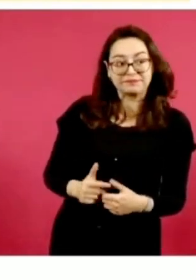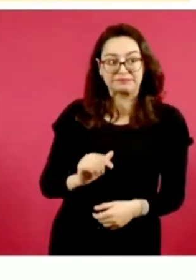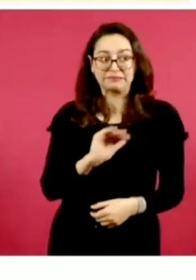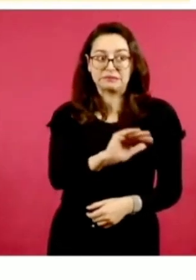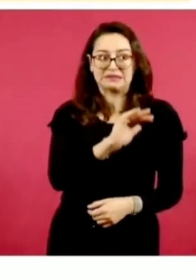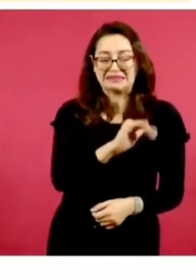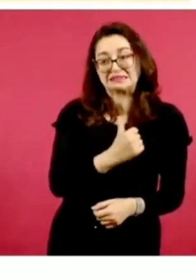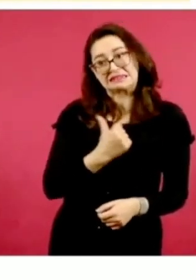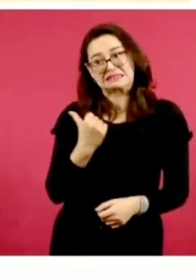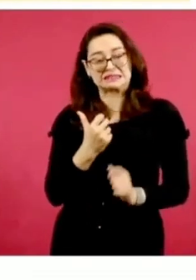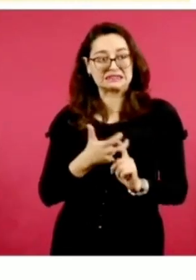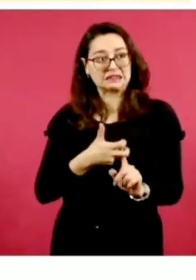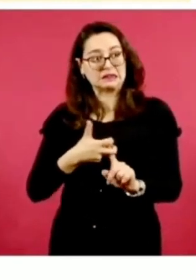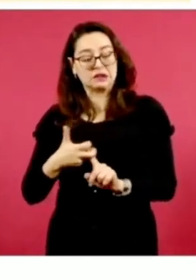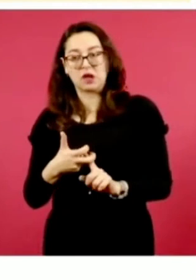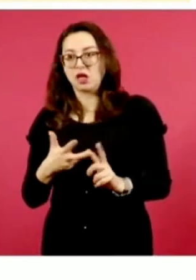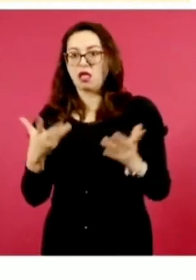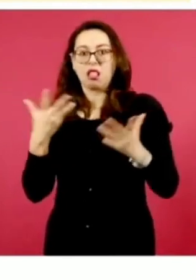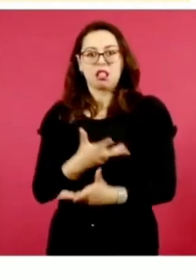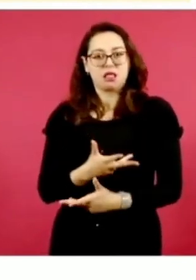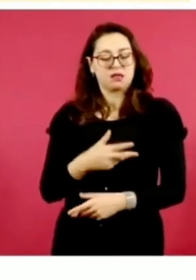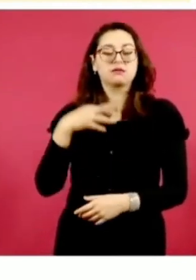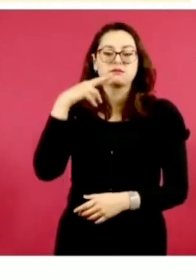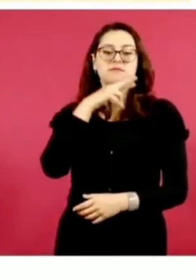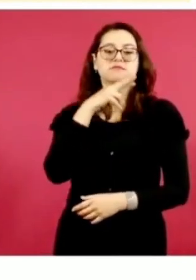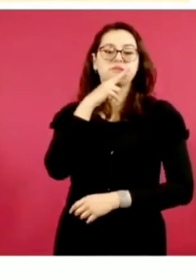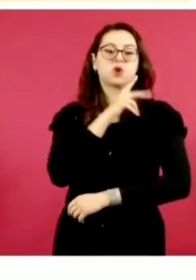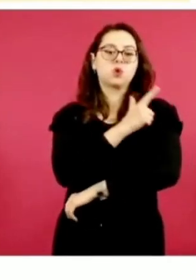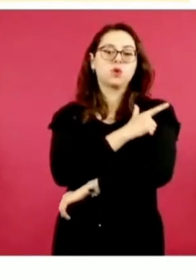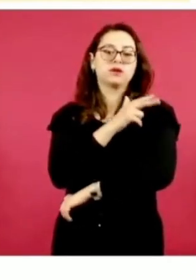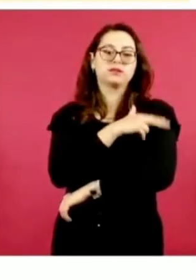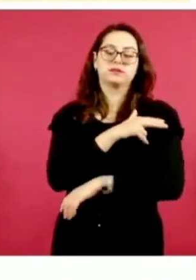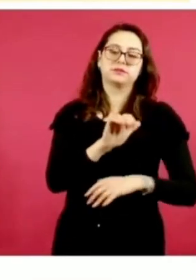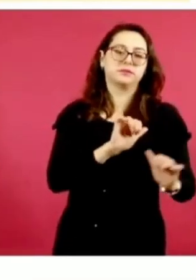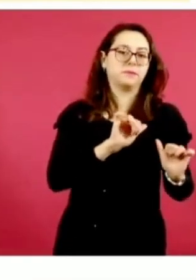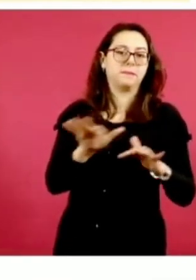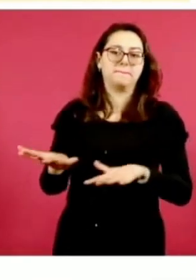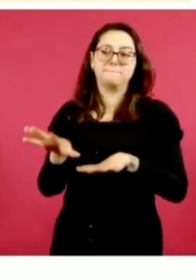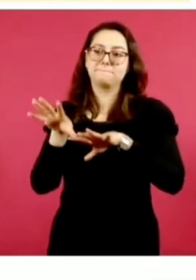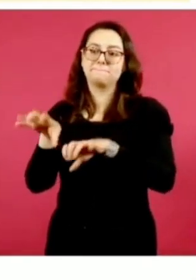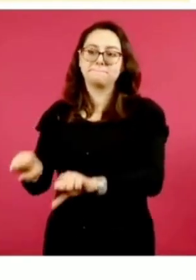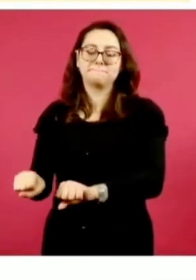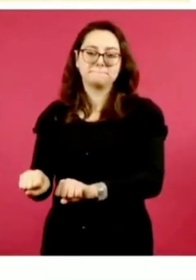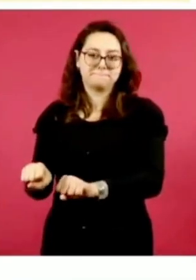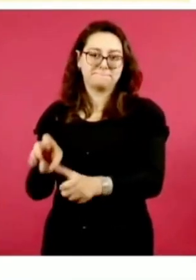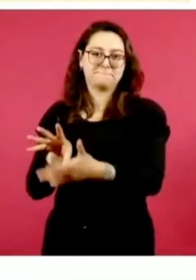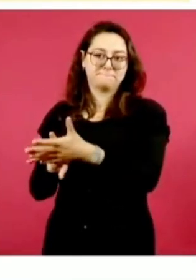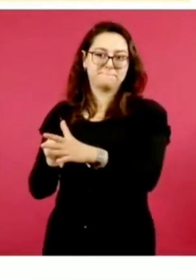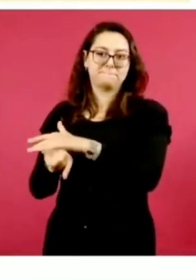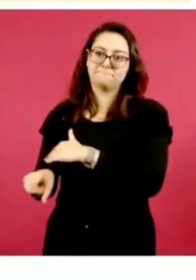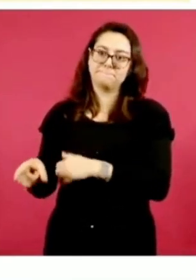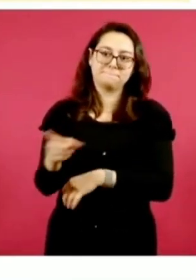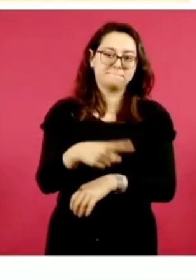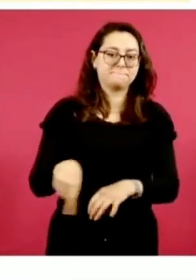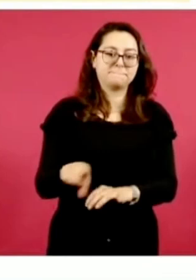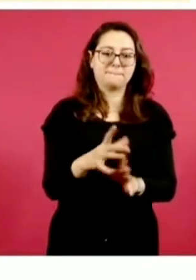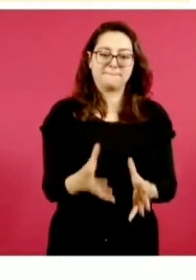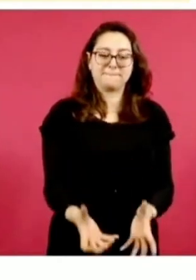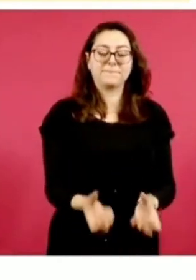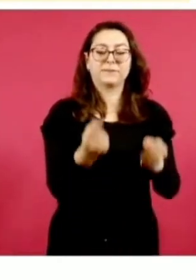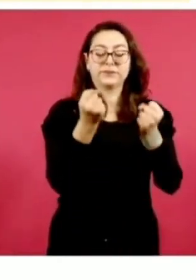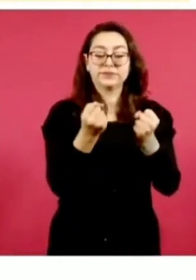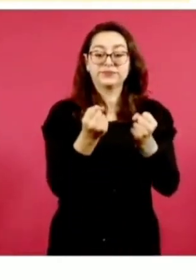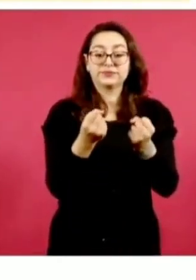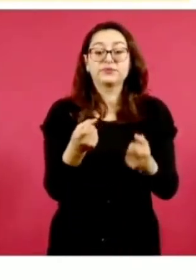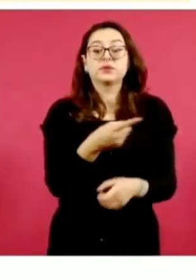Nacional y la Policía Estatal, quienes lograron rescatarlas y detener a los hoy imputados. En ese anexo, las víctimas eran obligadas a